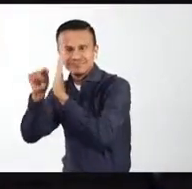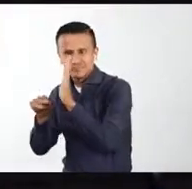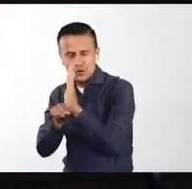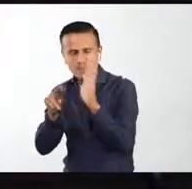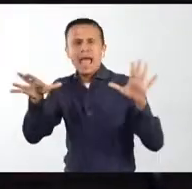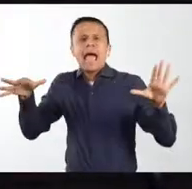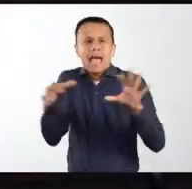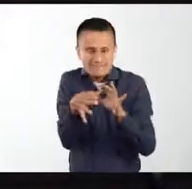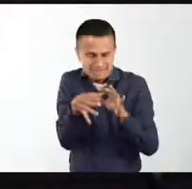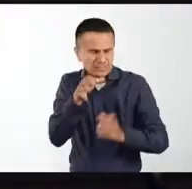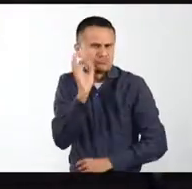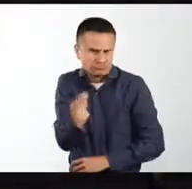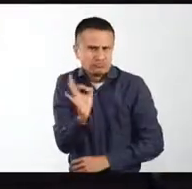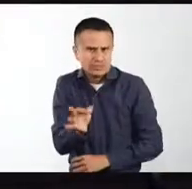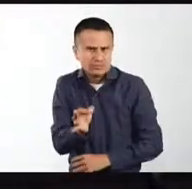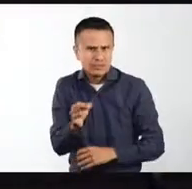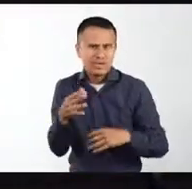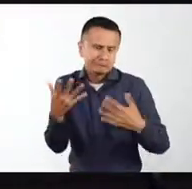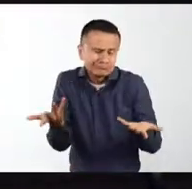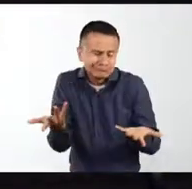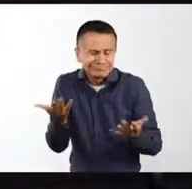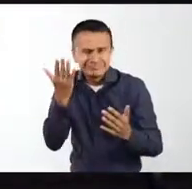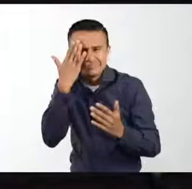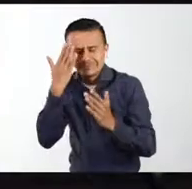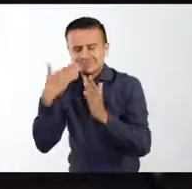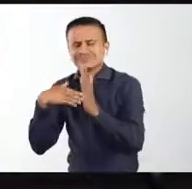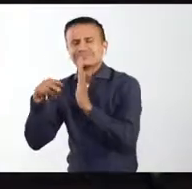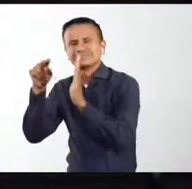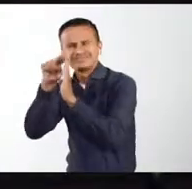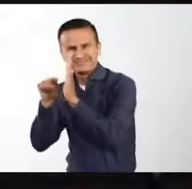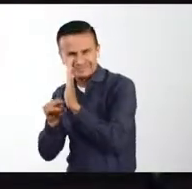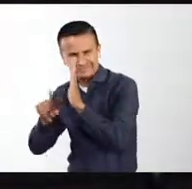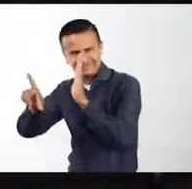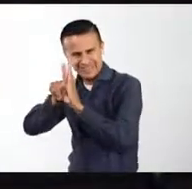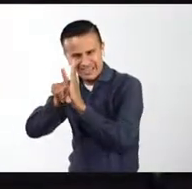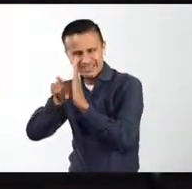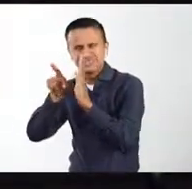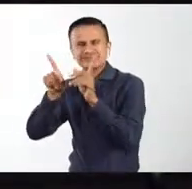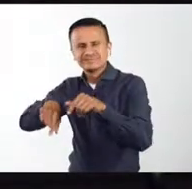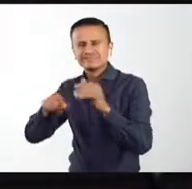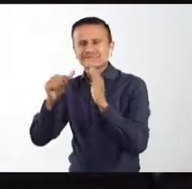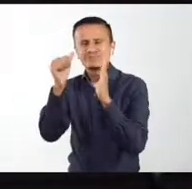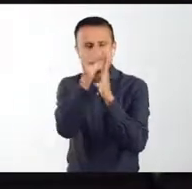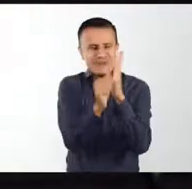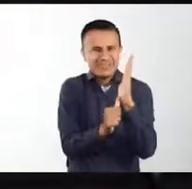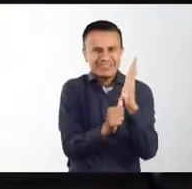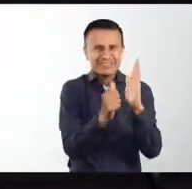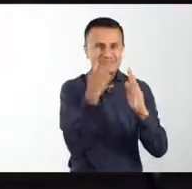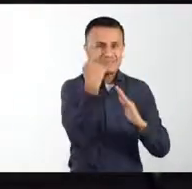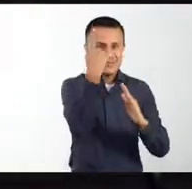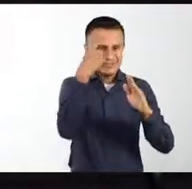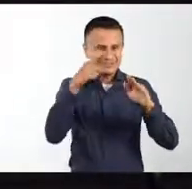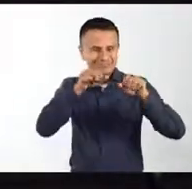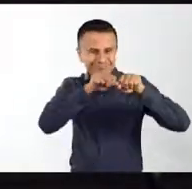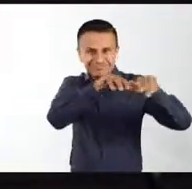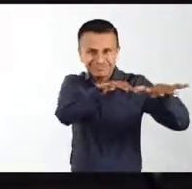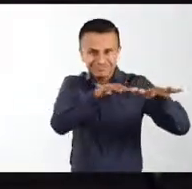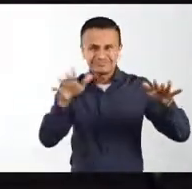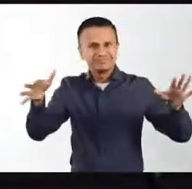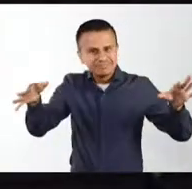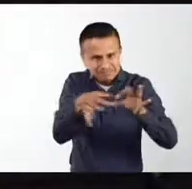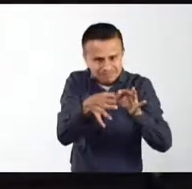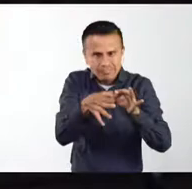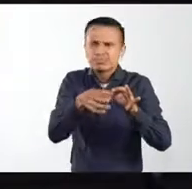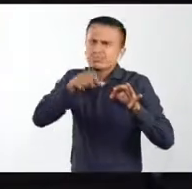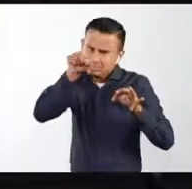marcos normativos y por supuesto los marcos normativos y las políticas públicas deben